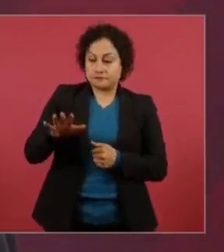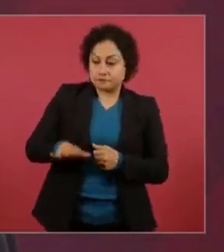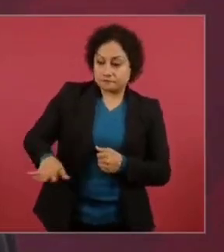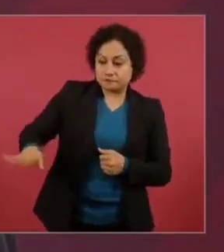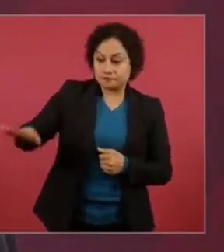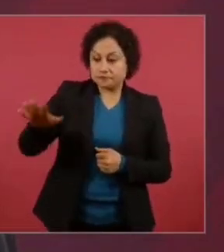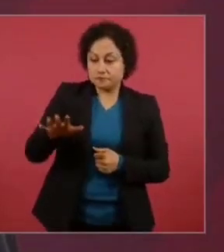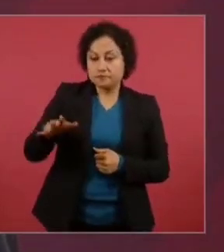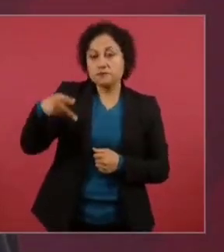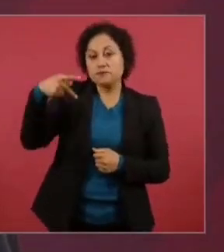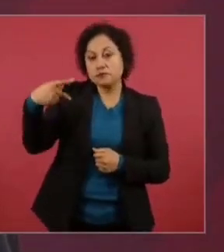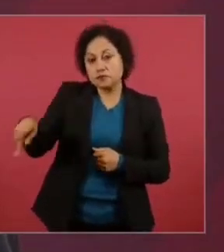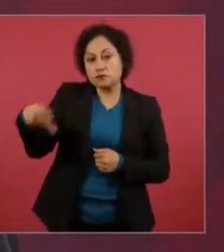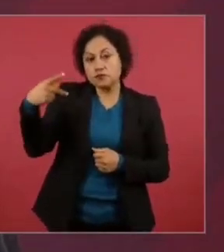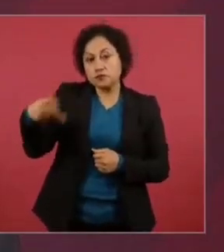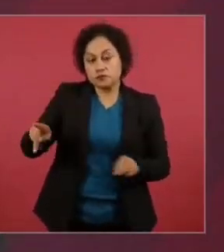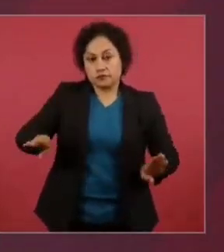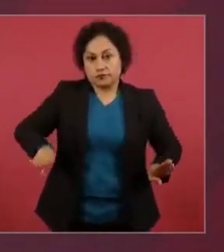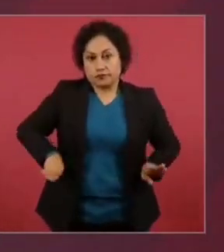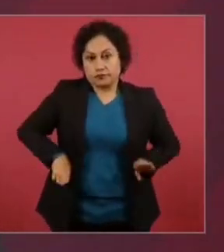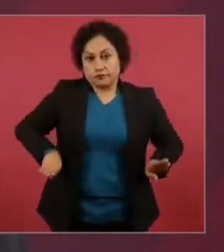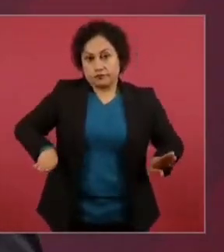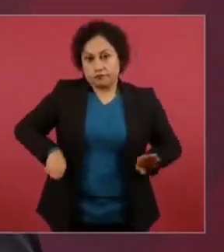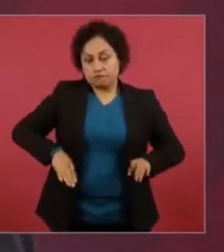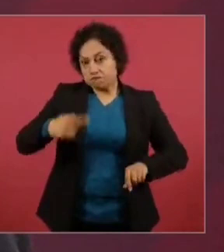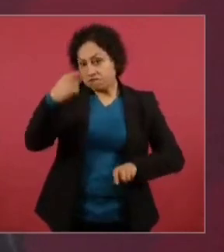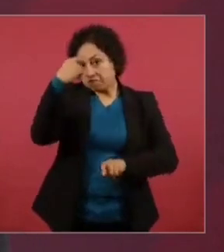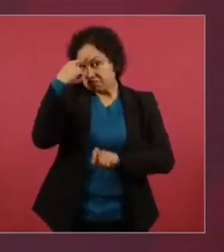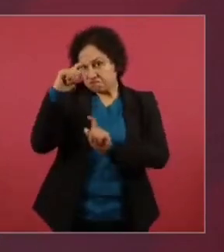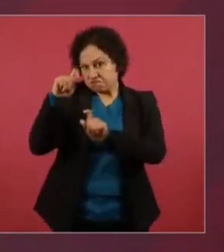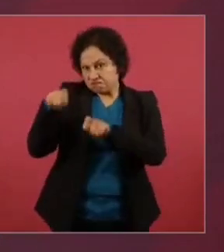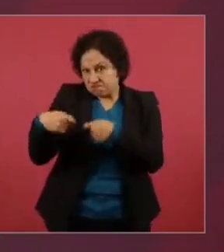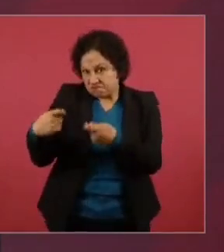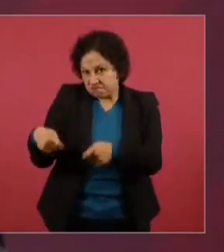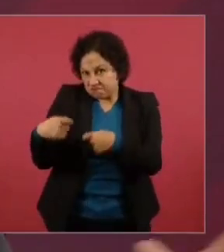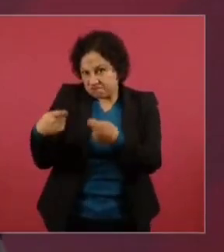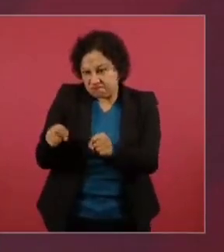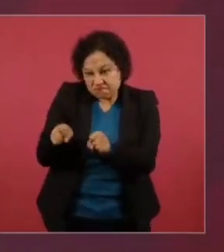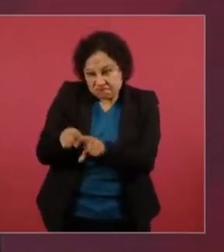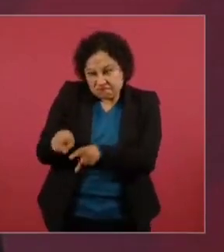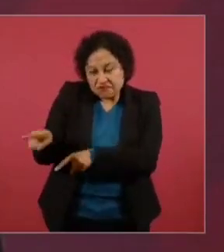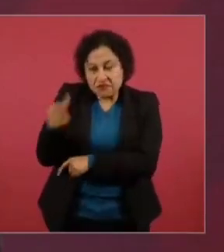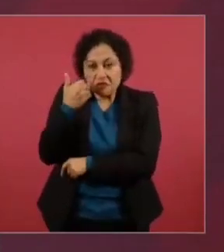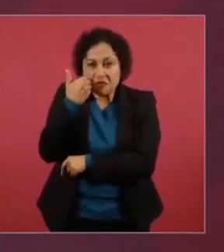en ningún país del mundo,